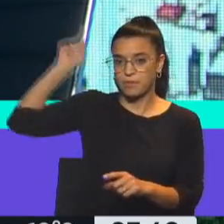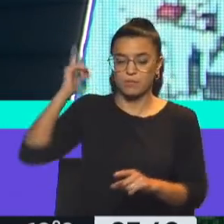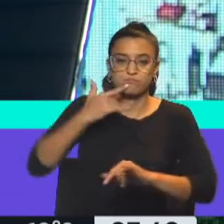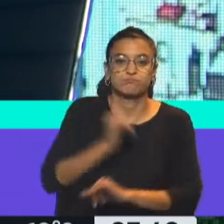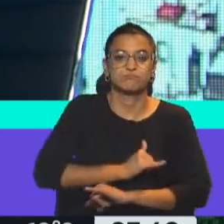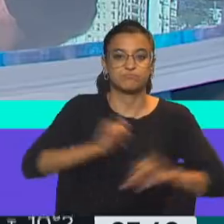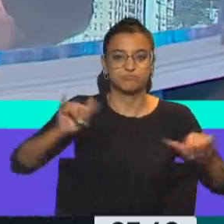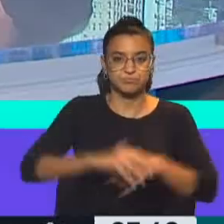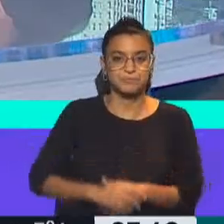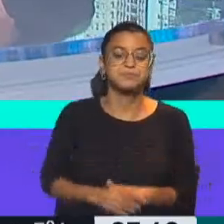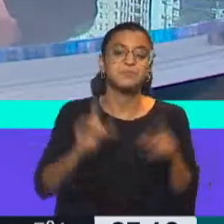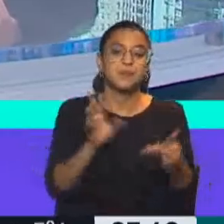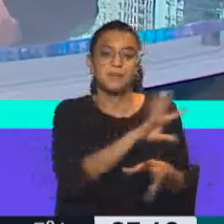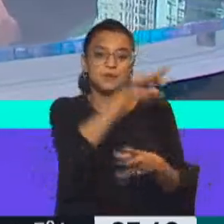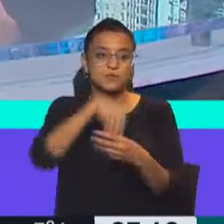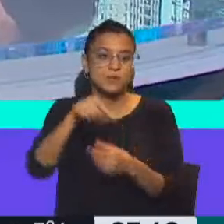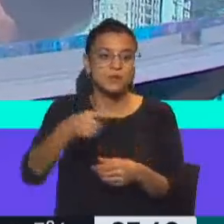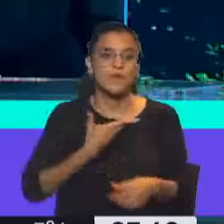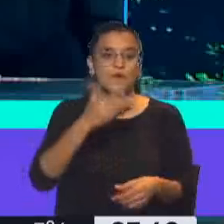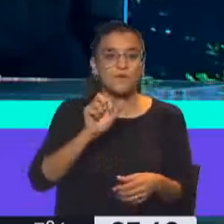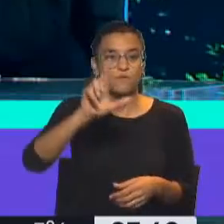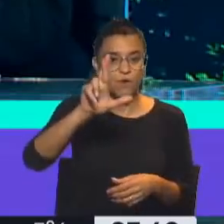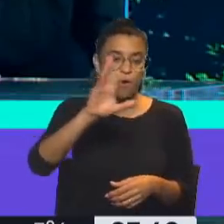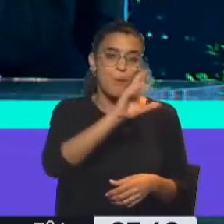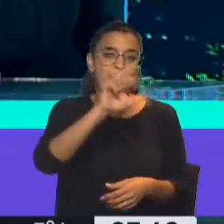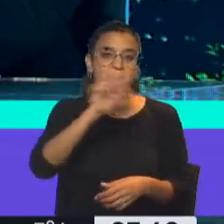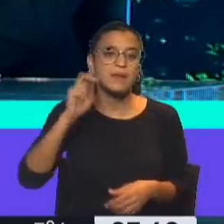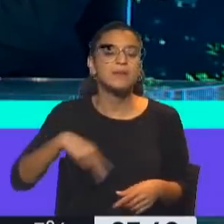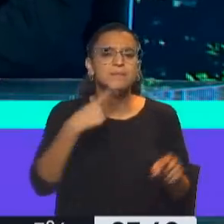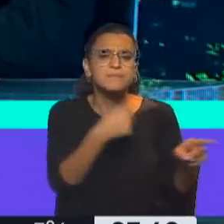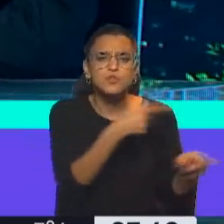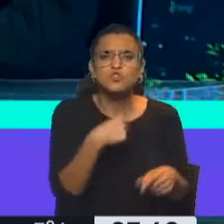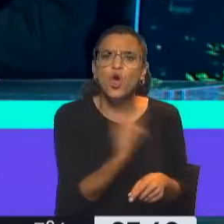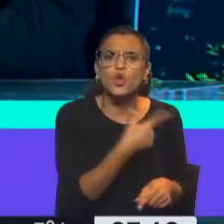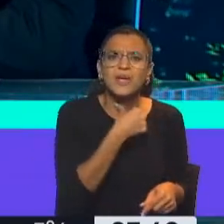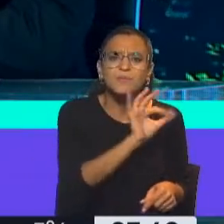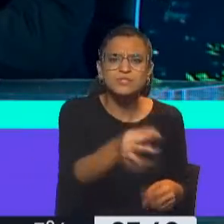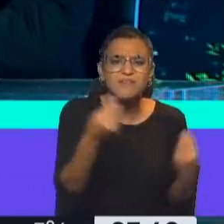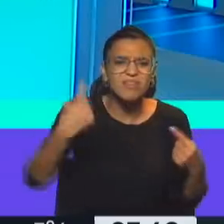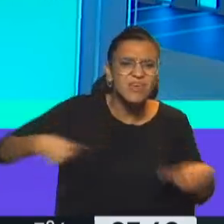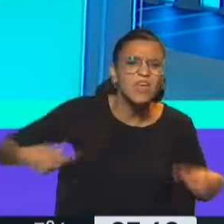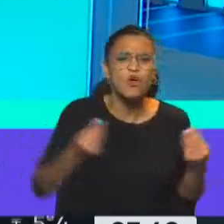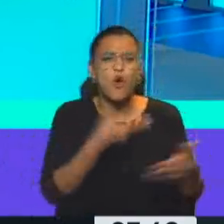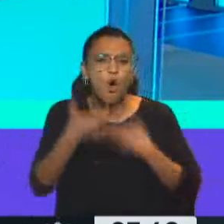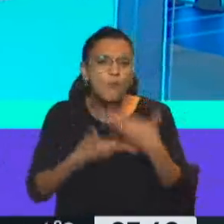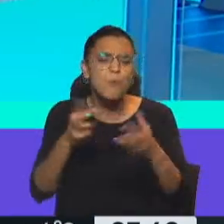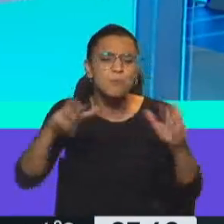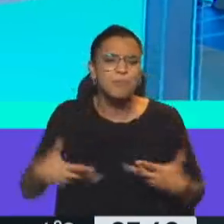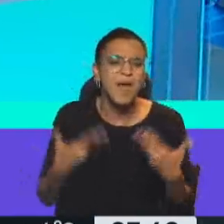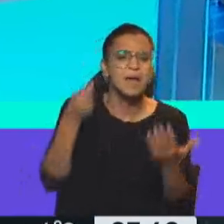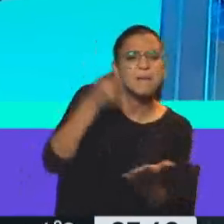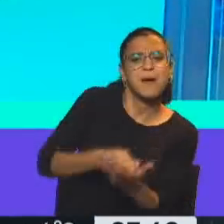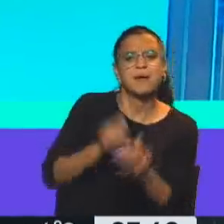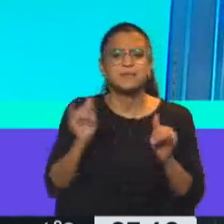el presidente Alberto Fernández. Y aquí la sumamos a Flor Barragán con todo lo que impacta este programa. Todos queremos saber de qué se trata, por dónde va, qué pasa con el